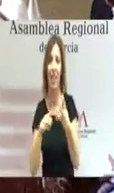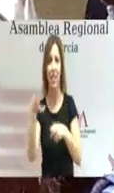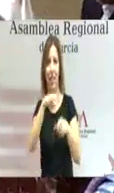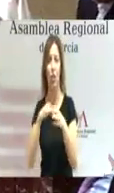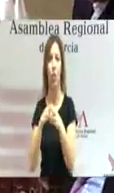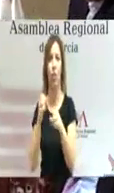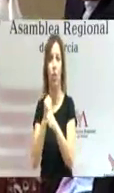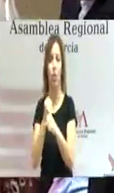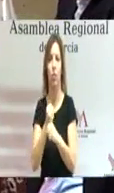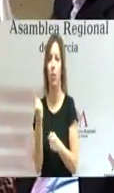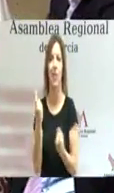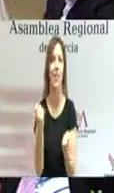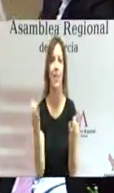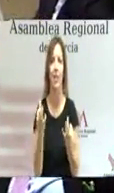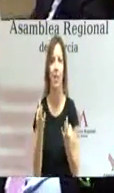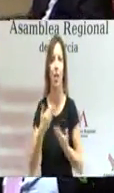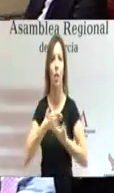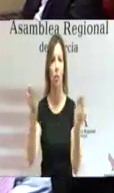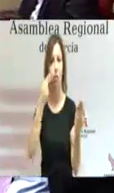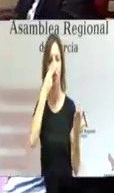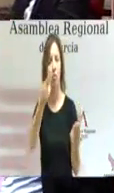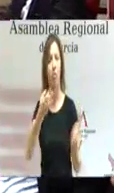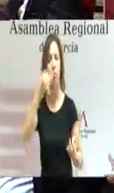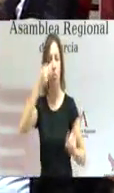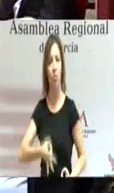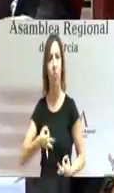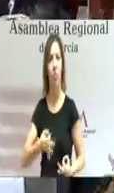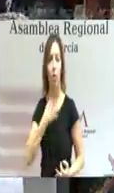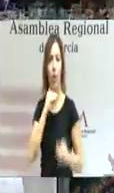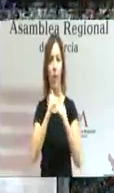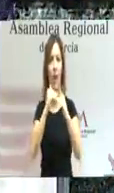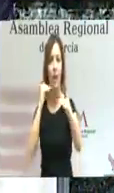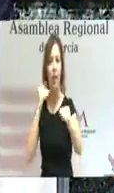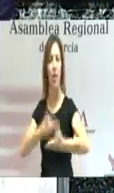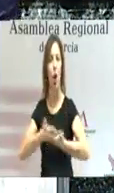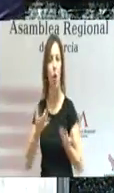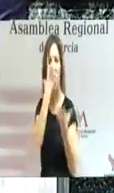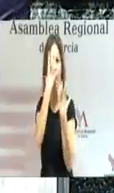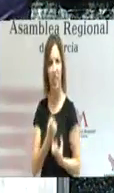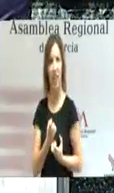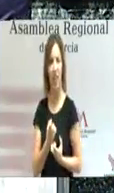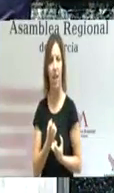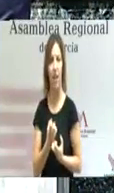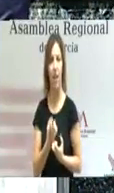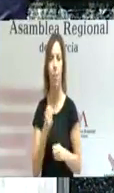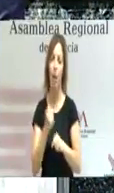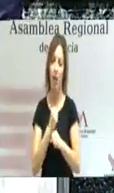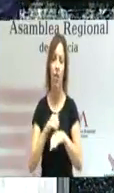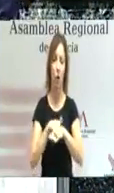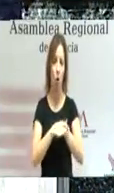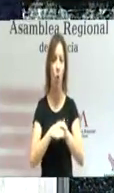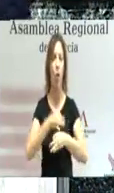demandan fiabilidad. Y esto quiere decir estabilidad, confianza y seriedad para gobernar con aciertos.